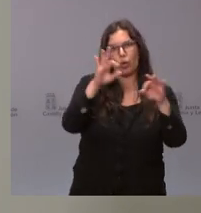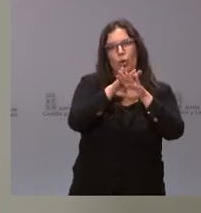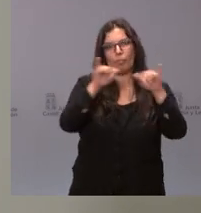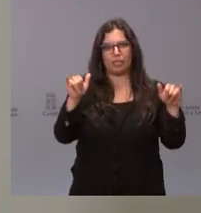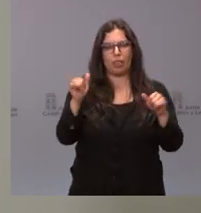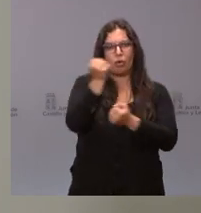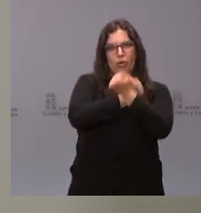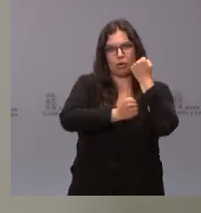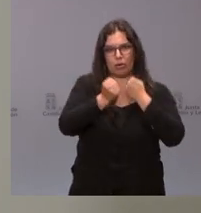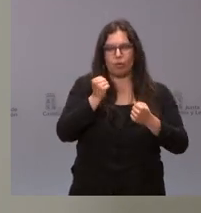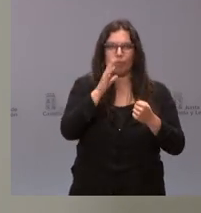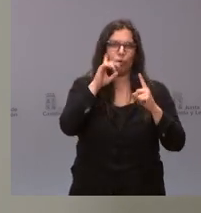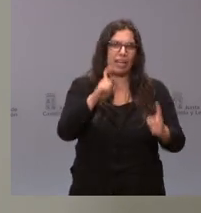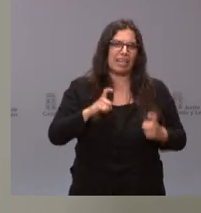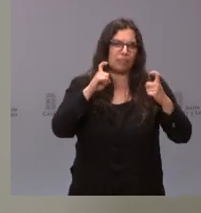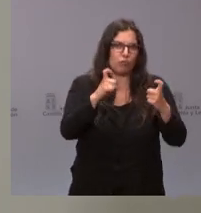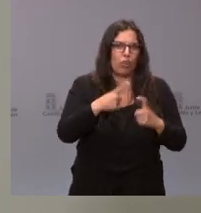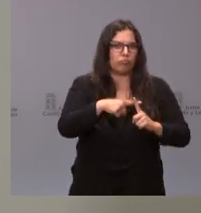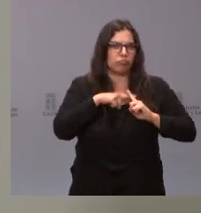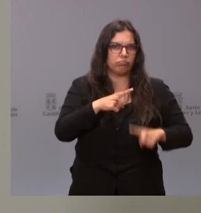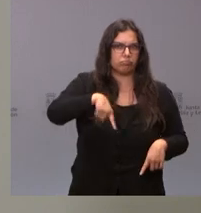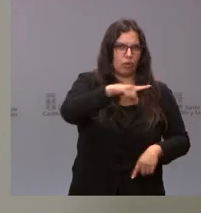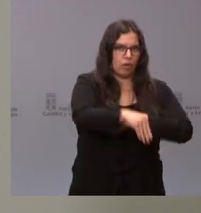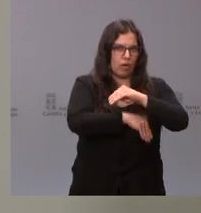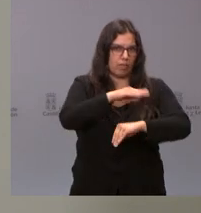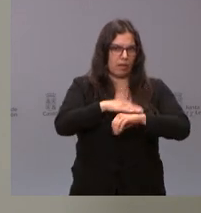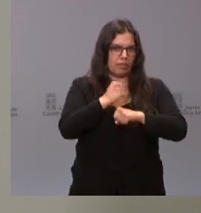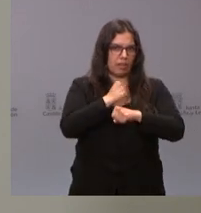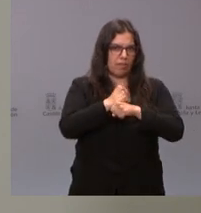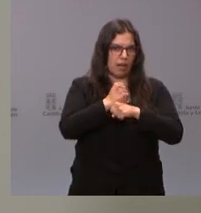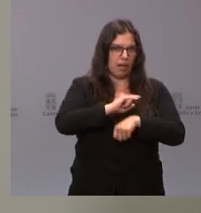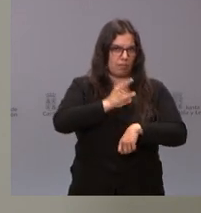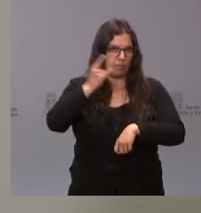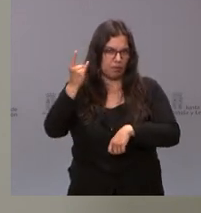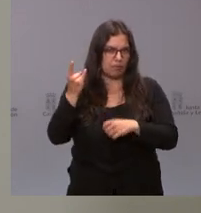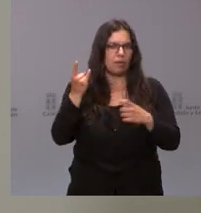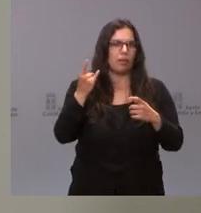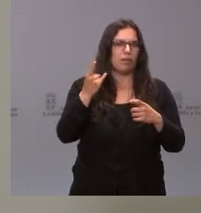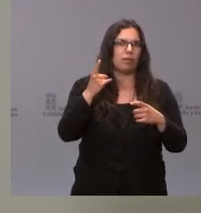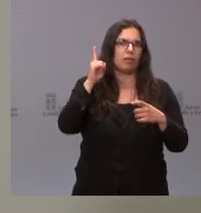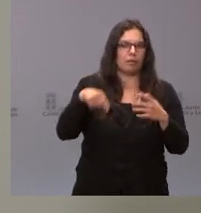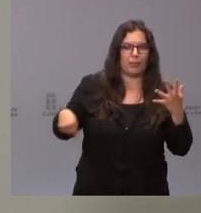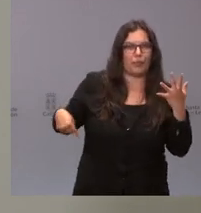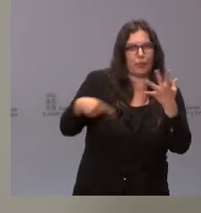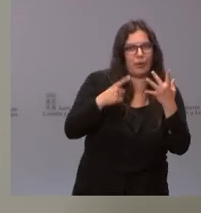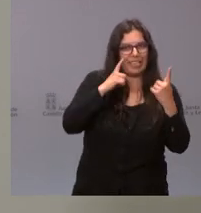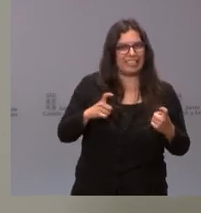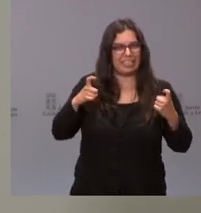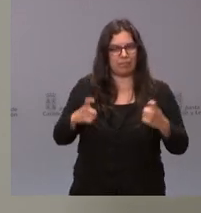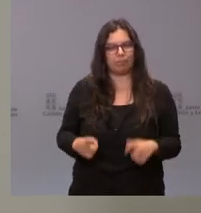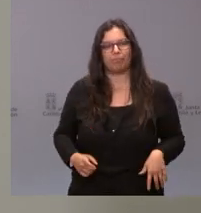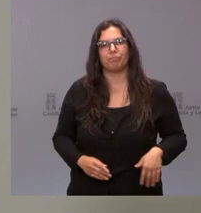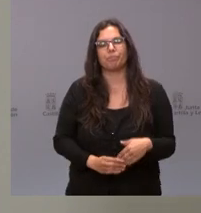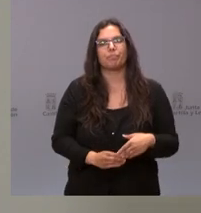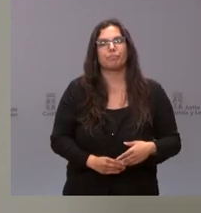compensación por este esfuerzo y sacrificio en relación con la prestación de servicio y con la reducción de las citadas listas de espera.